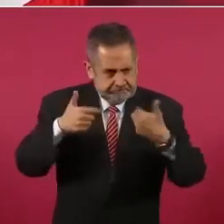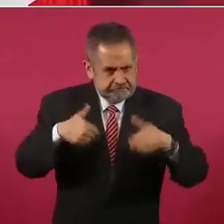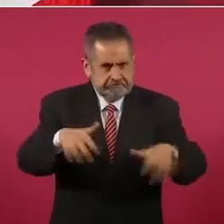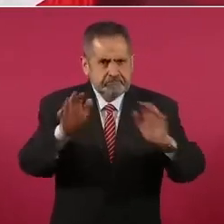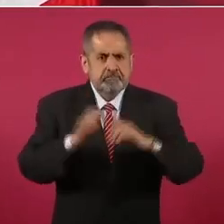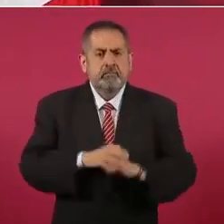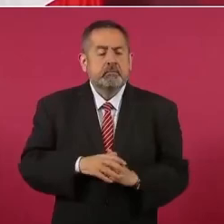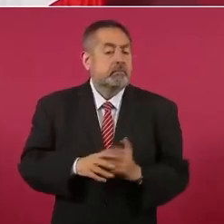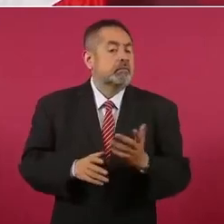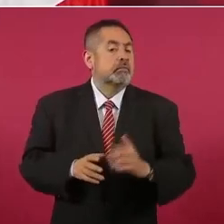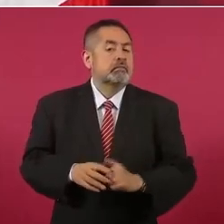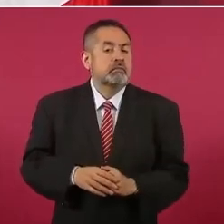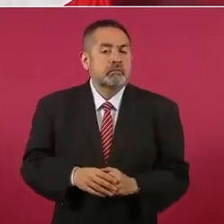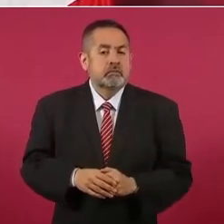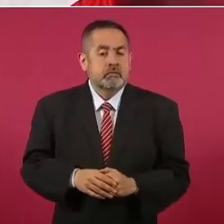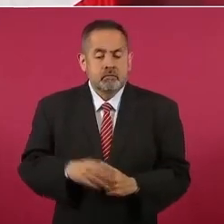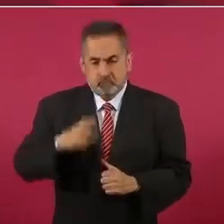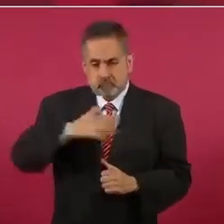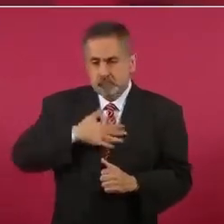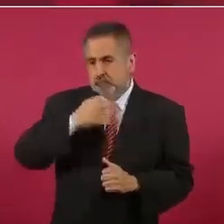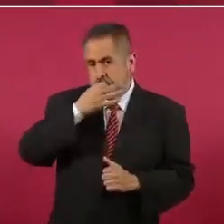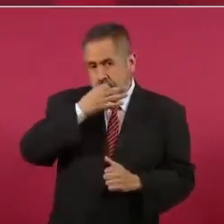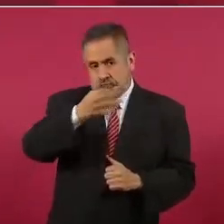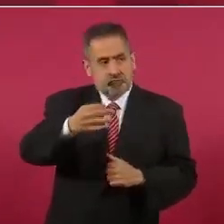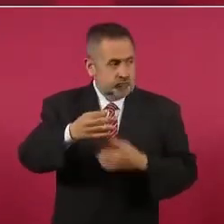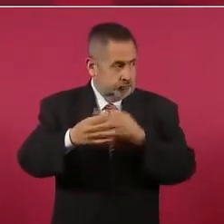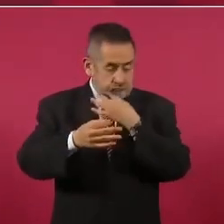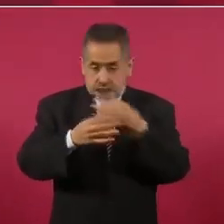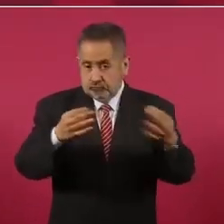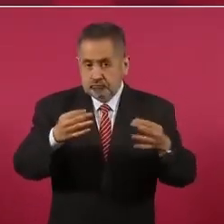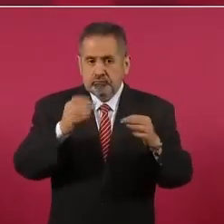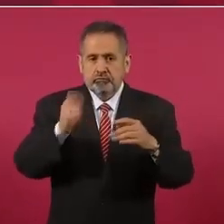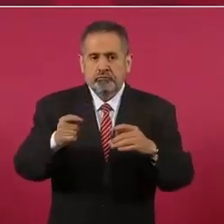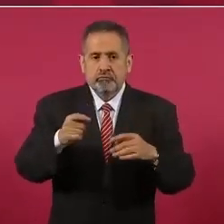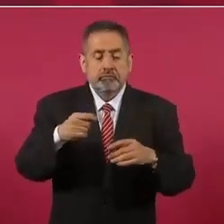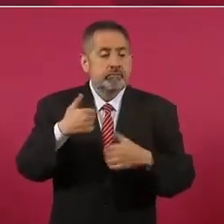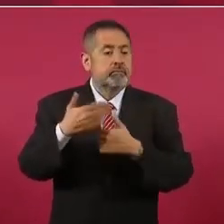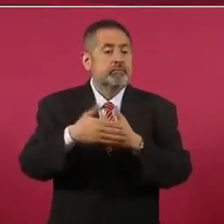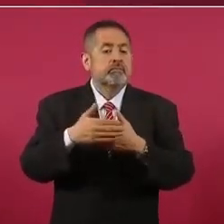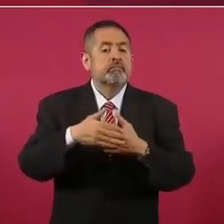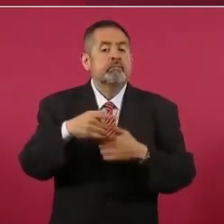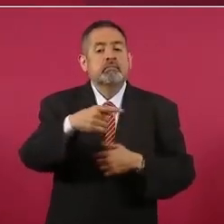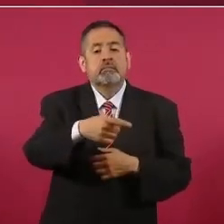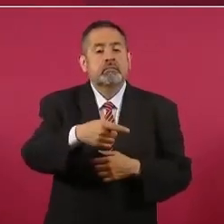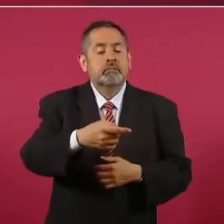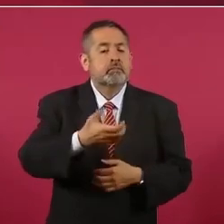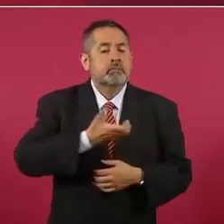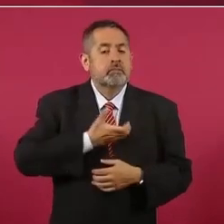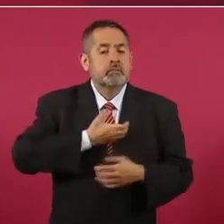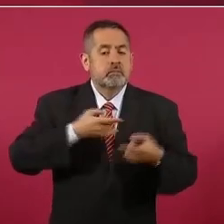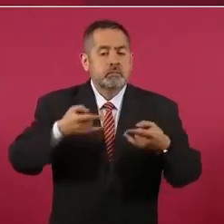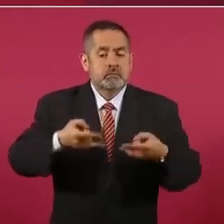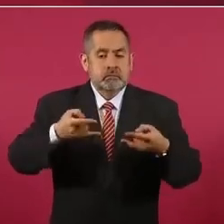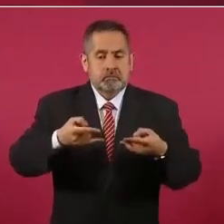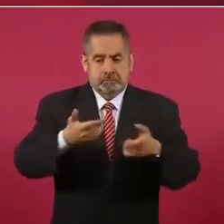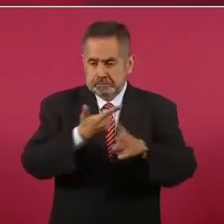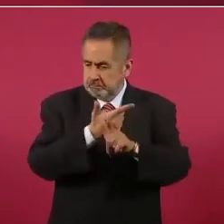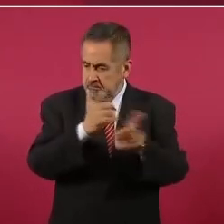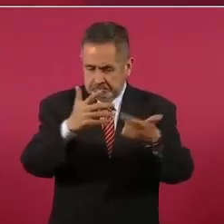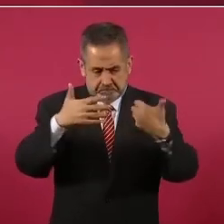esto que expreso, el Zócalo abierto.